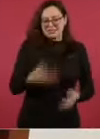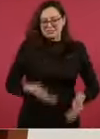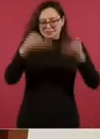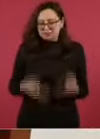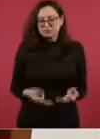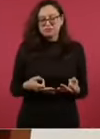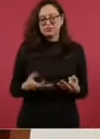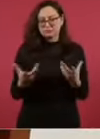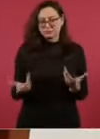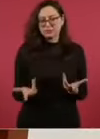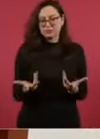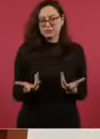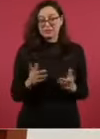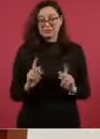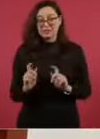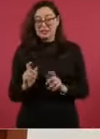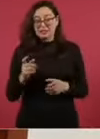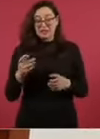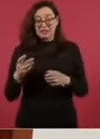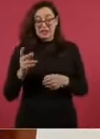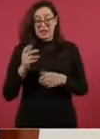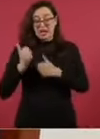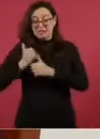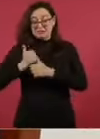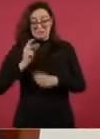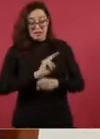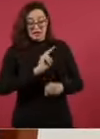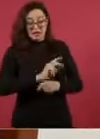porque qué preparación tenía García Luna.